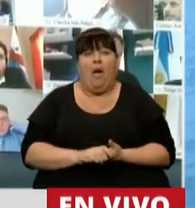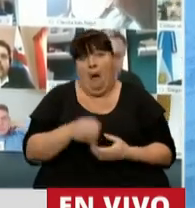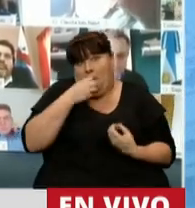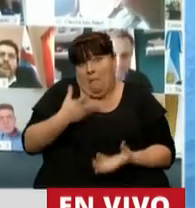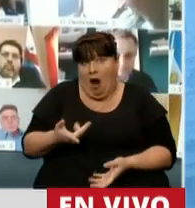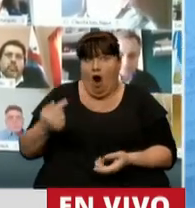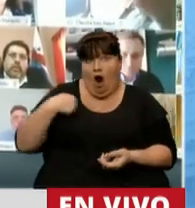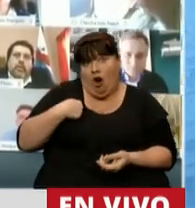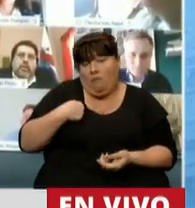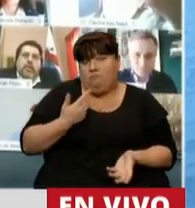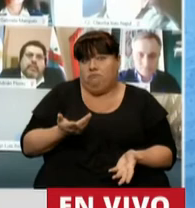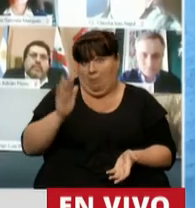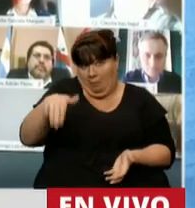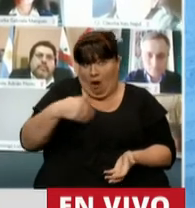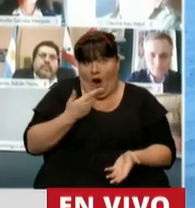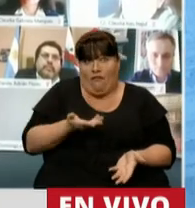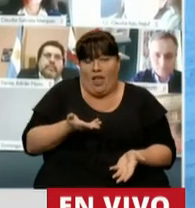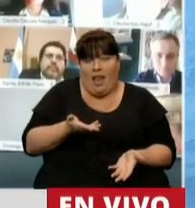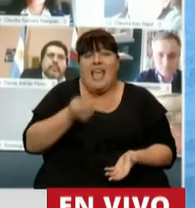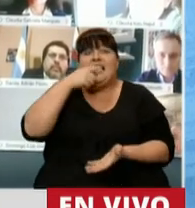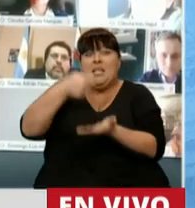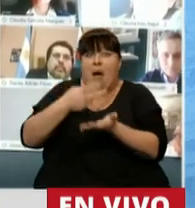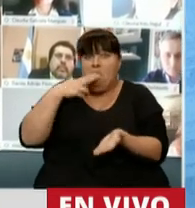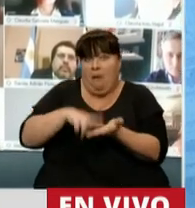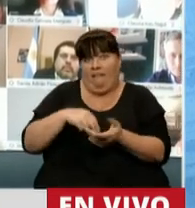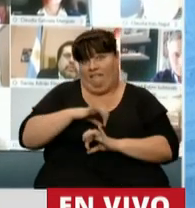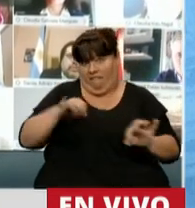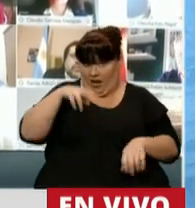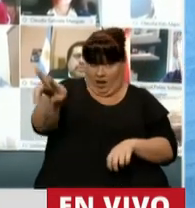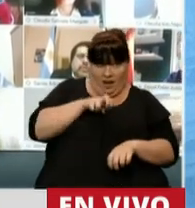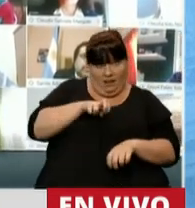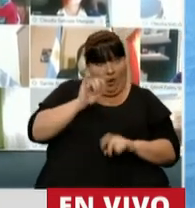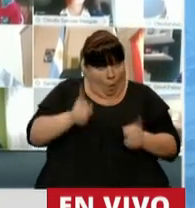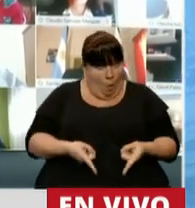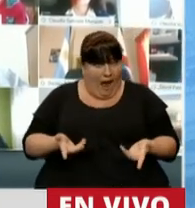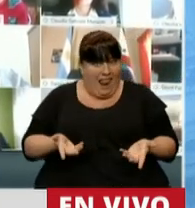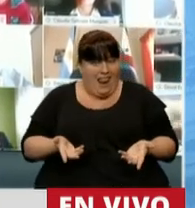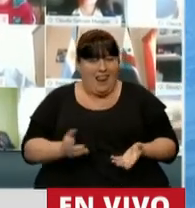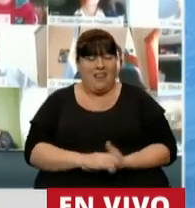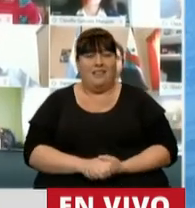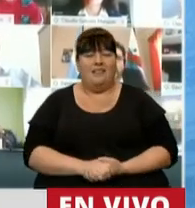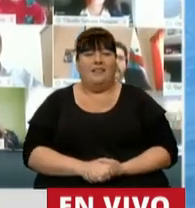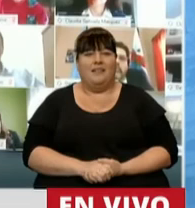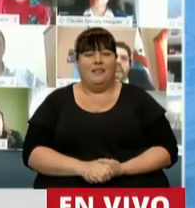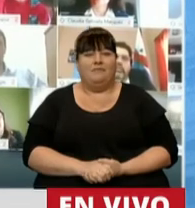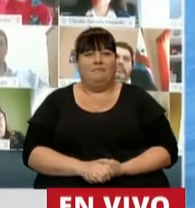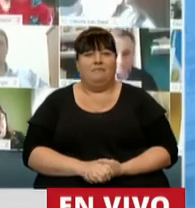bienvenido sea y si paga impuestos serán recibidos de la mejor manera.